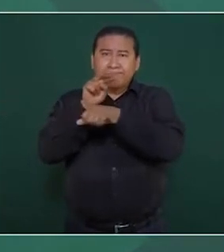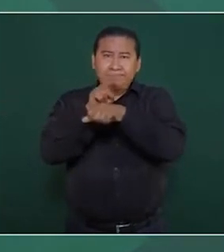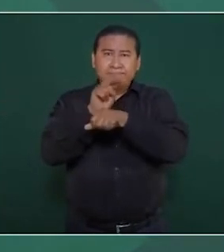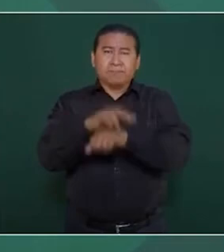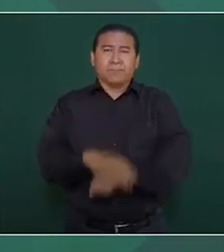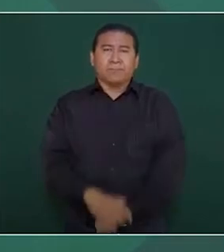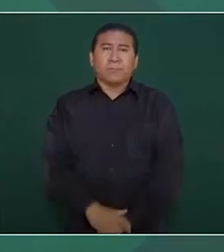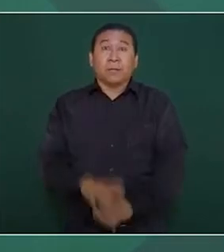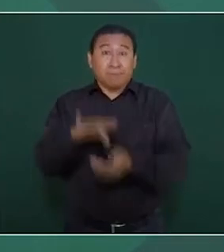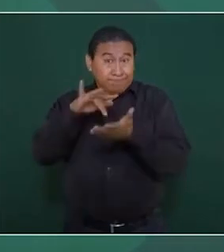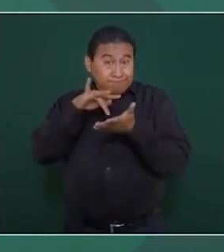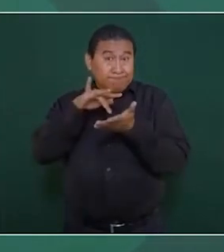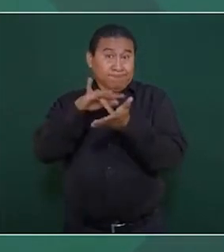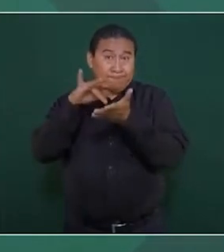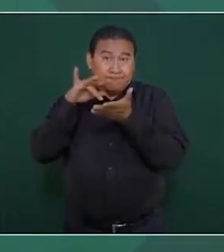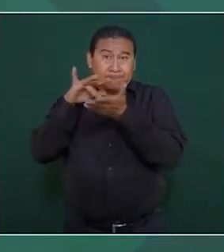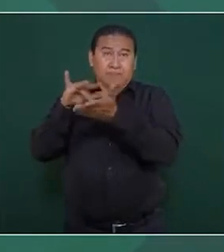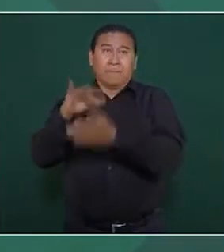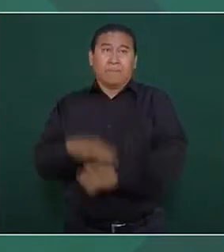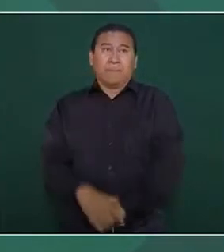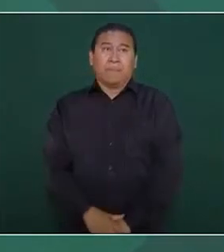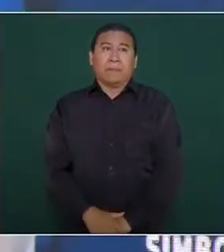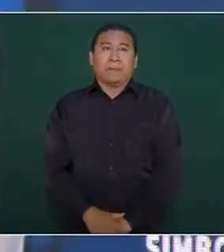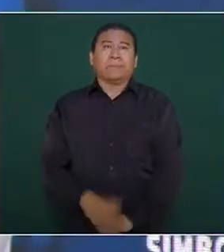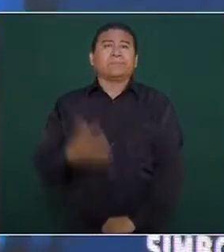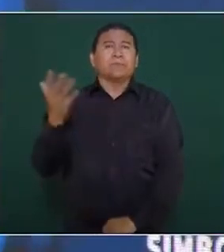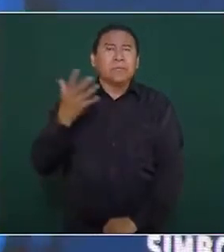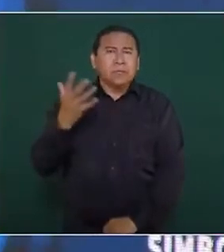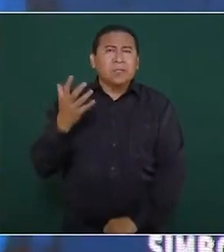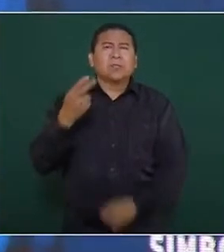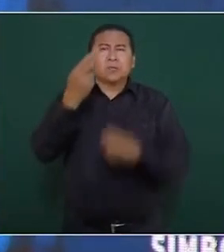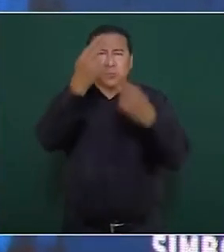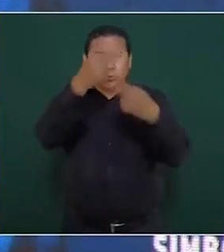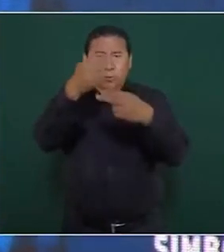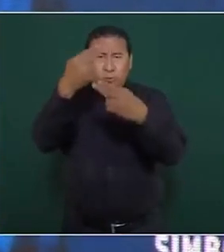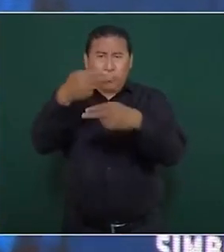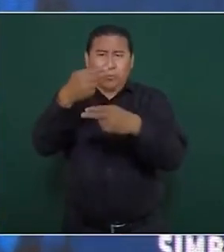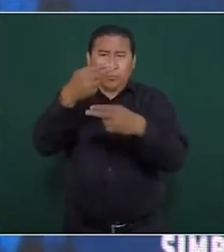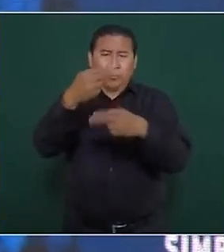de mucho apoyo lo que están haciendo las empresas,